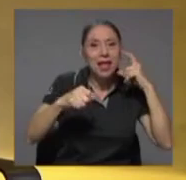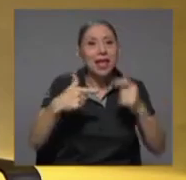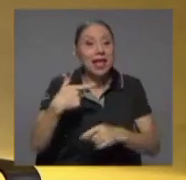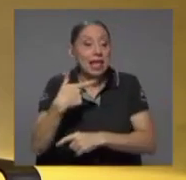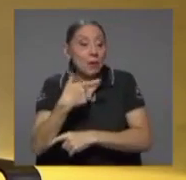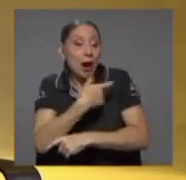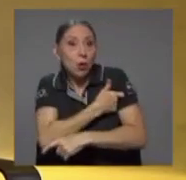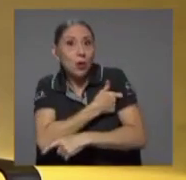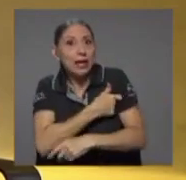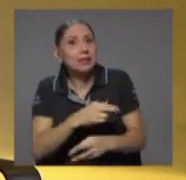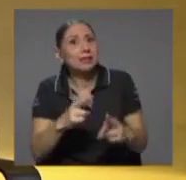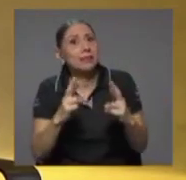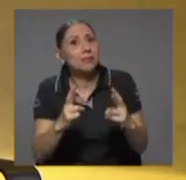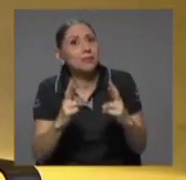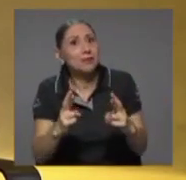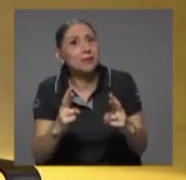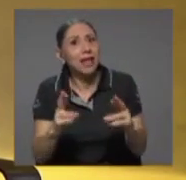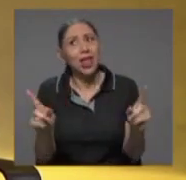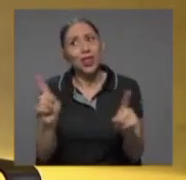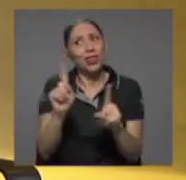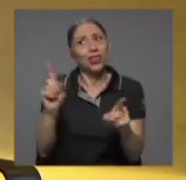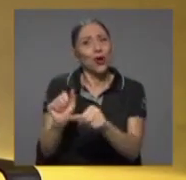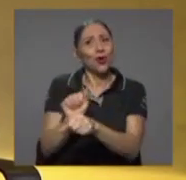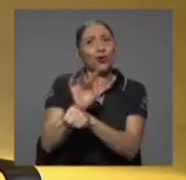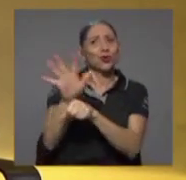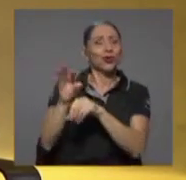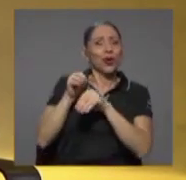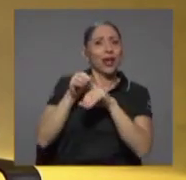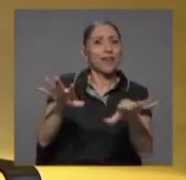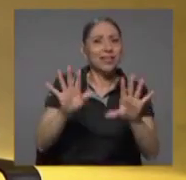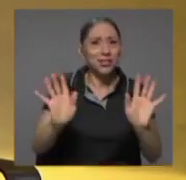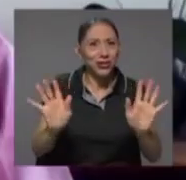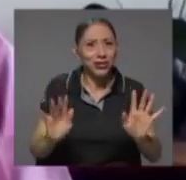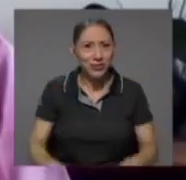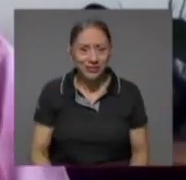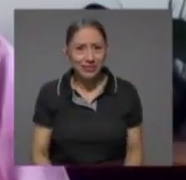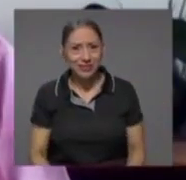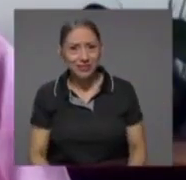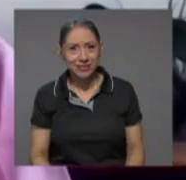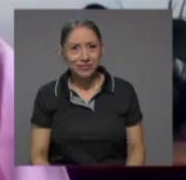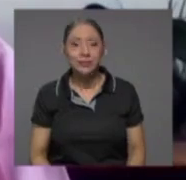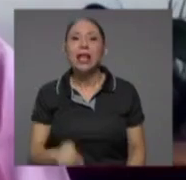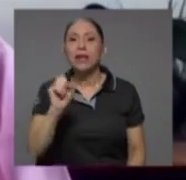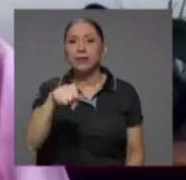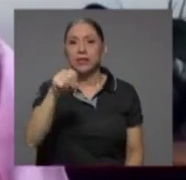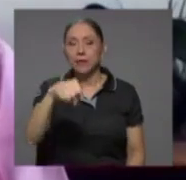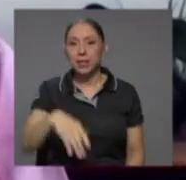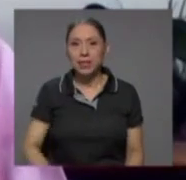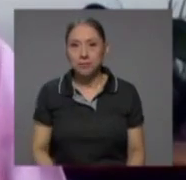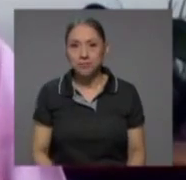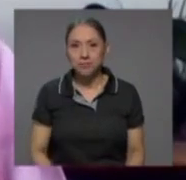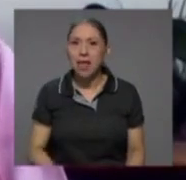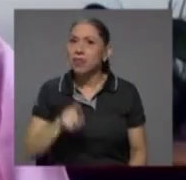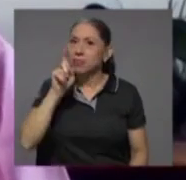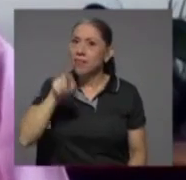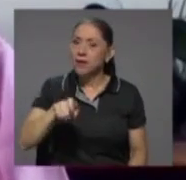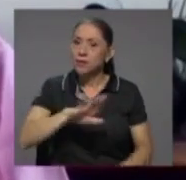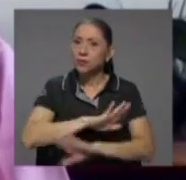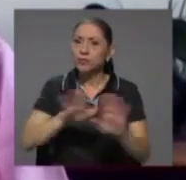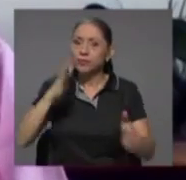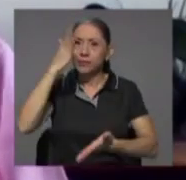no nos toque el bicho como dice alguna gente efectivamente tenemos que salir de esta crisis